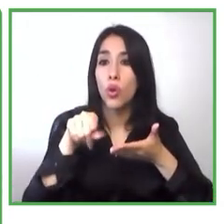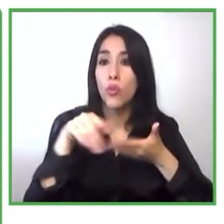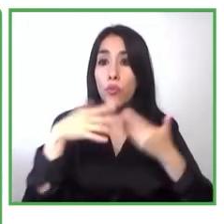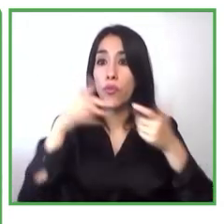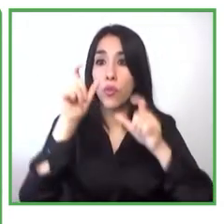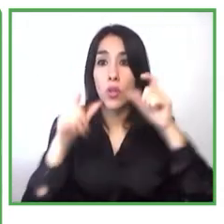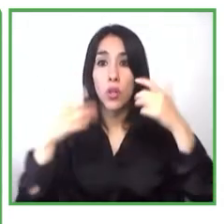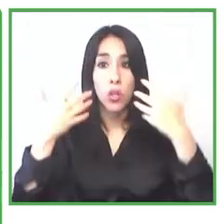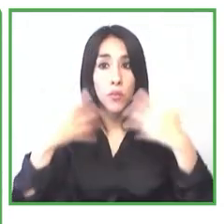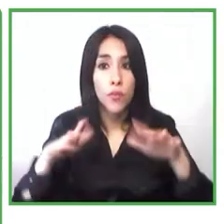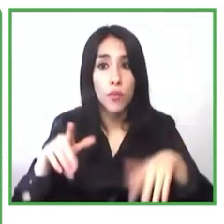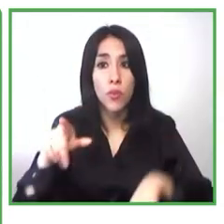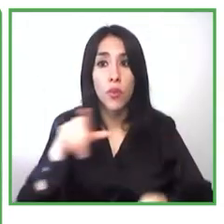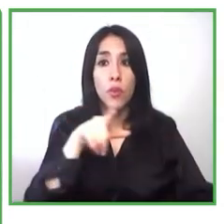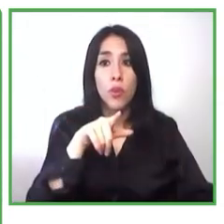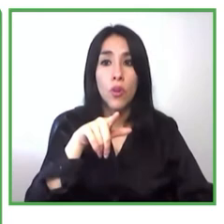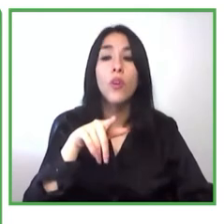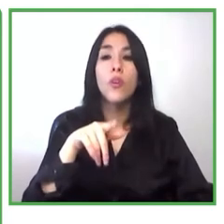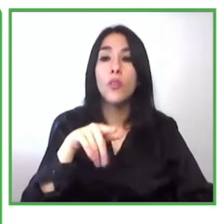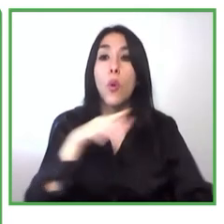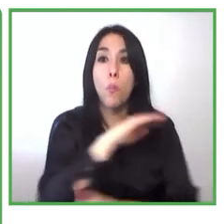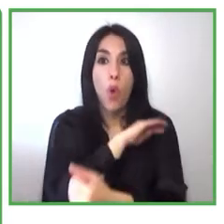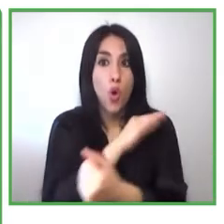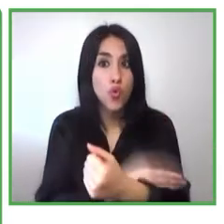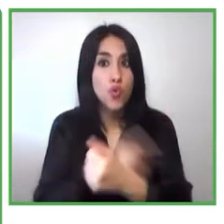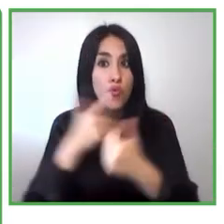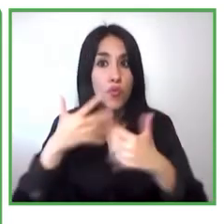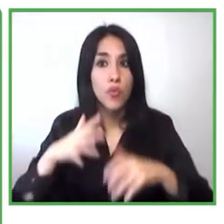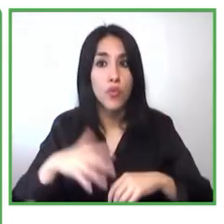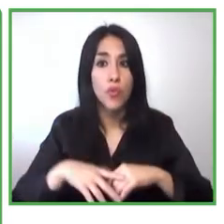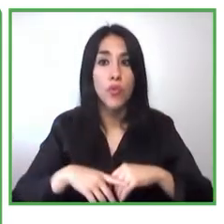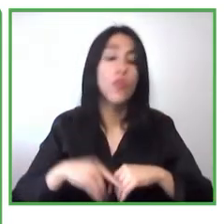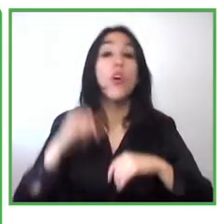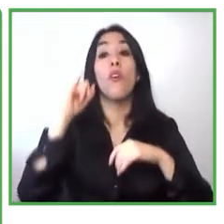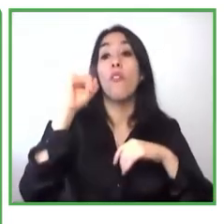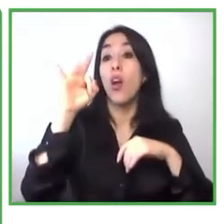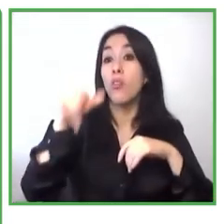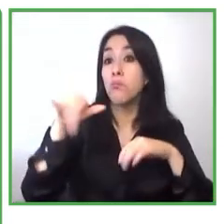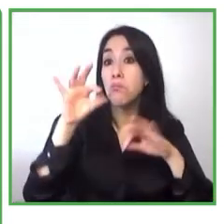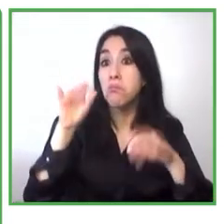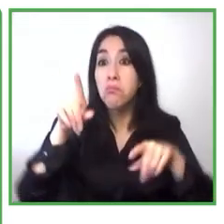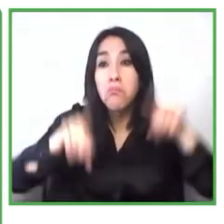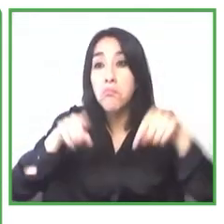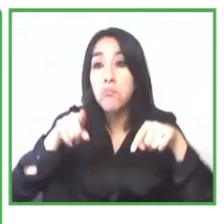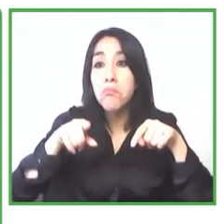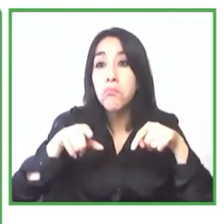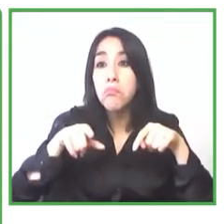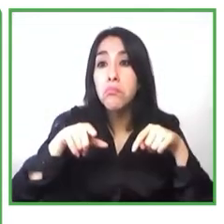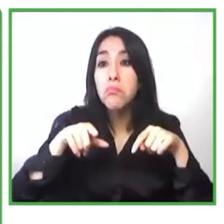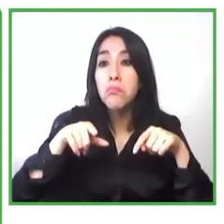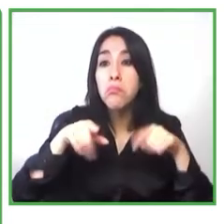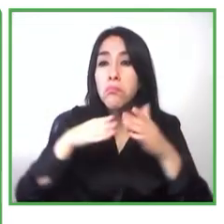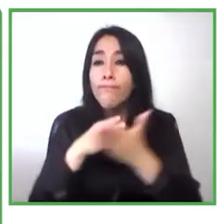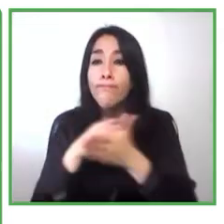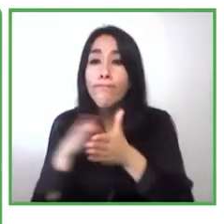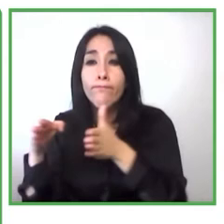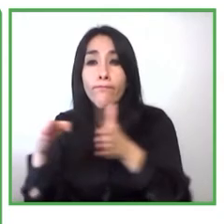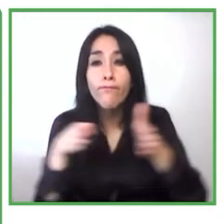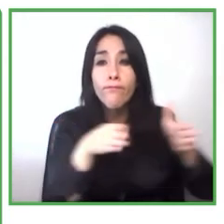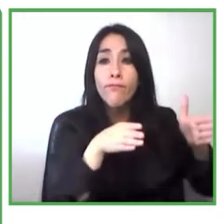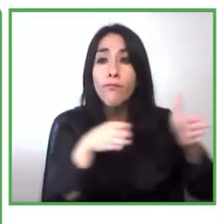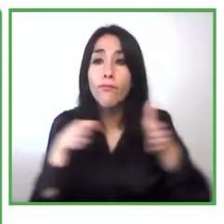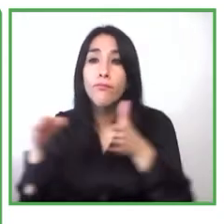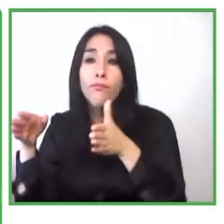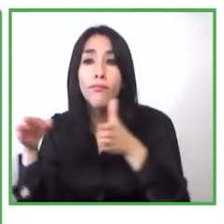informal y algunos estaban recién comenzando con su emprendimiento 24 emprendedores finalmente